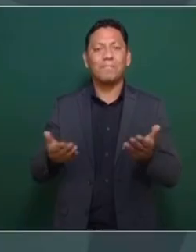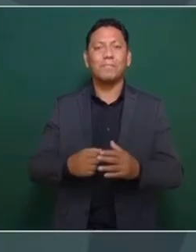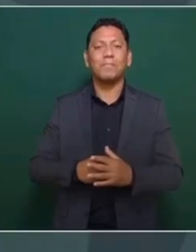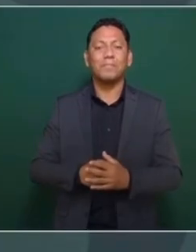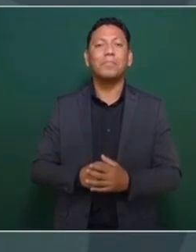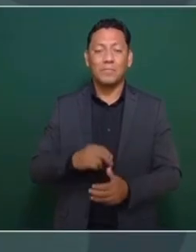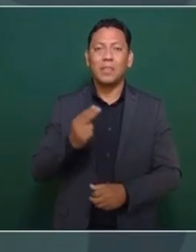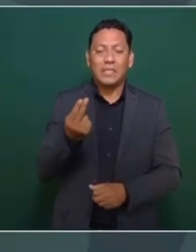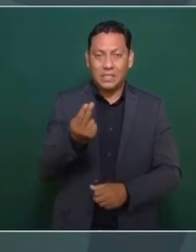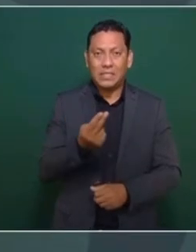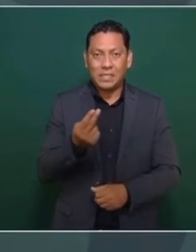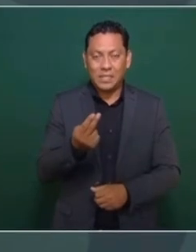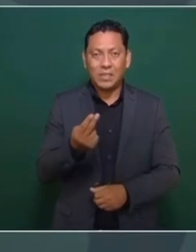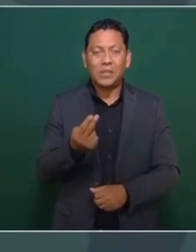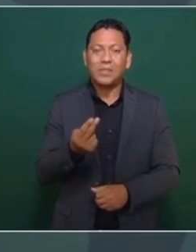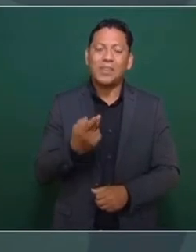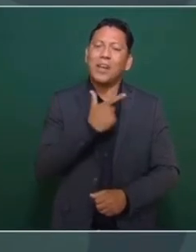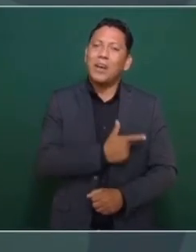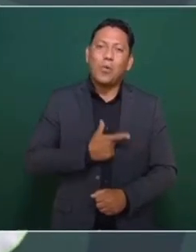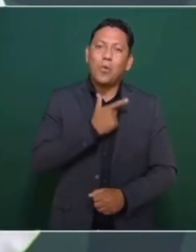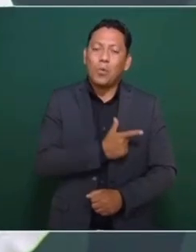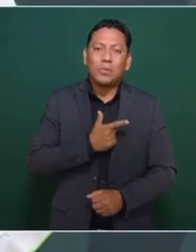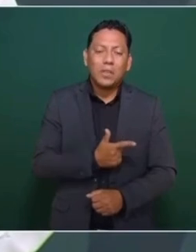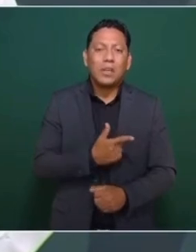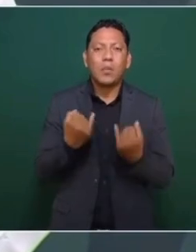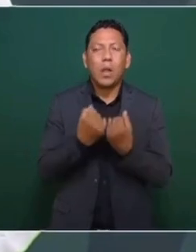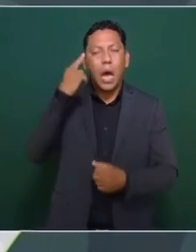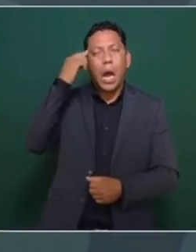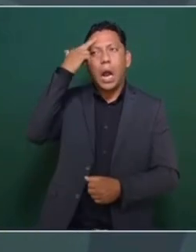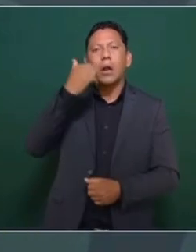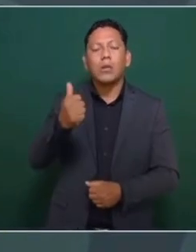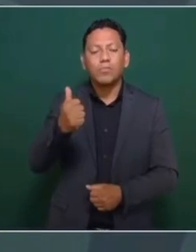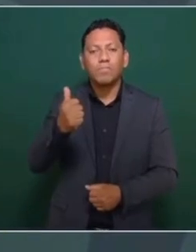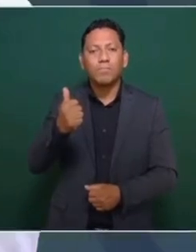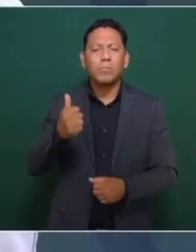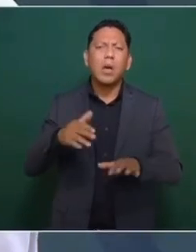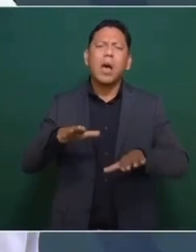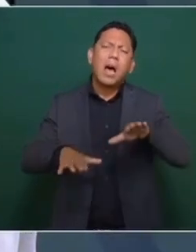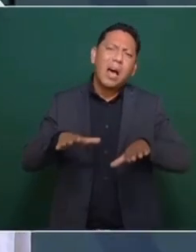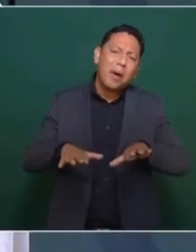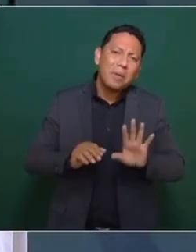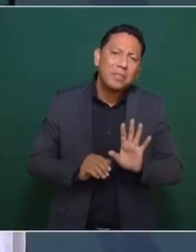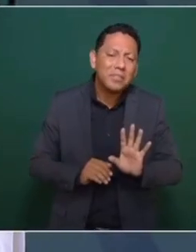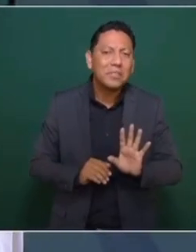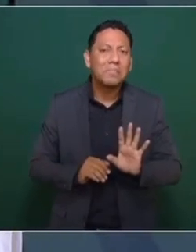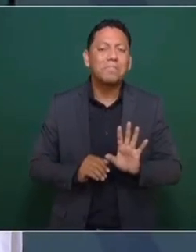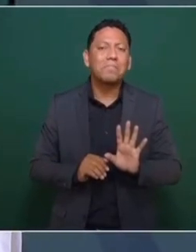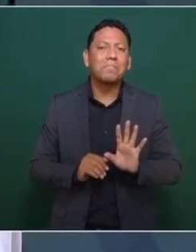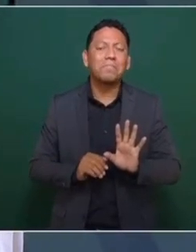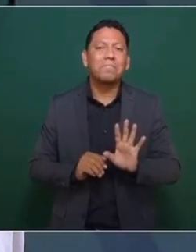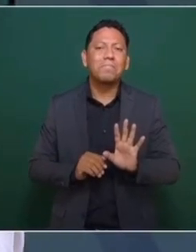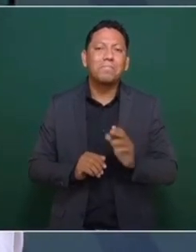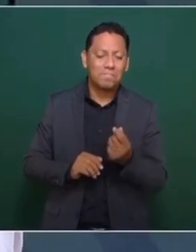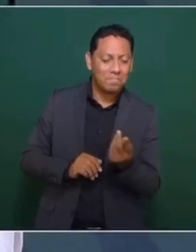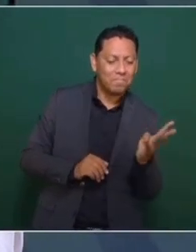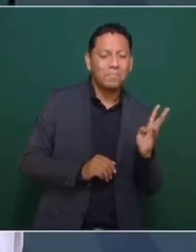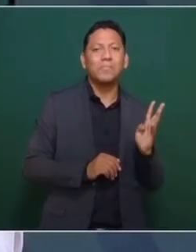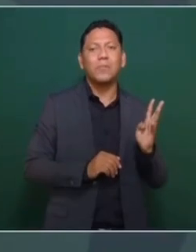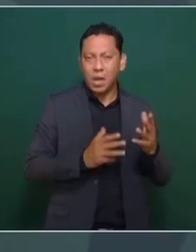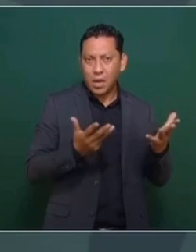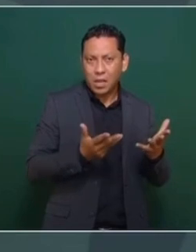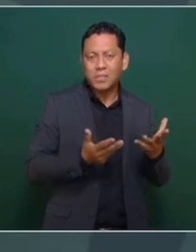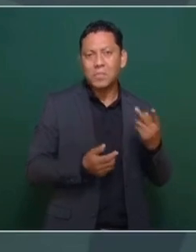equilibrios, se requiere pasión y razón. Y a veces los que nacemos en